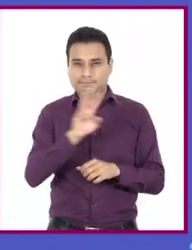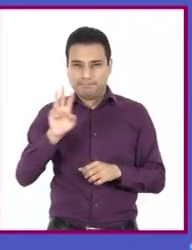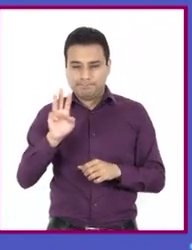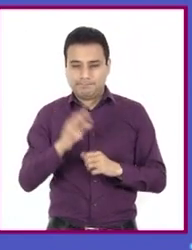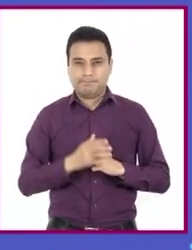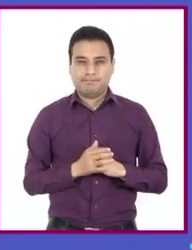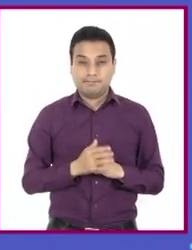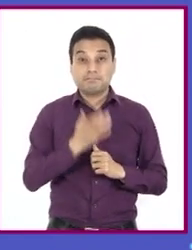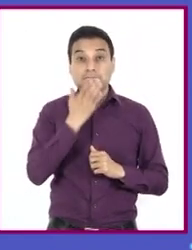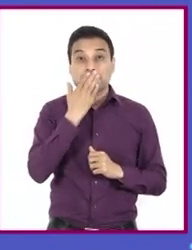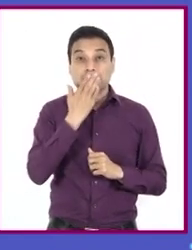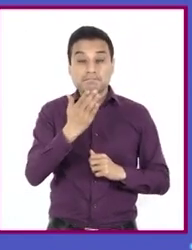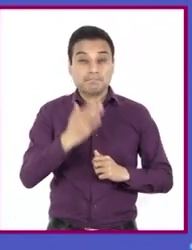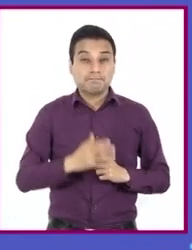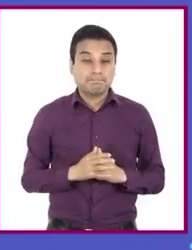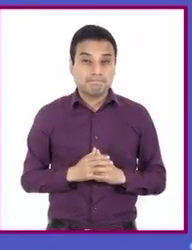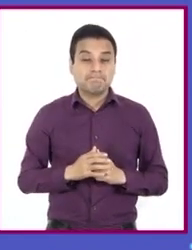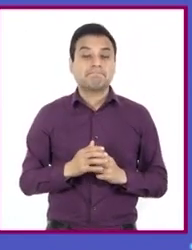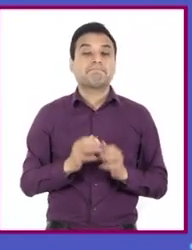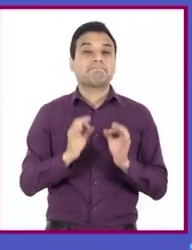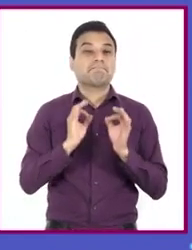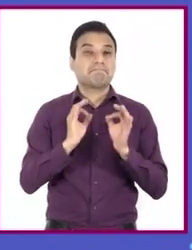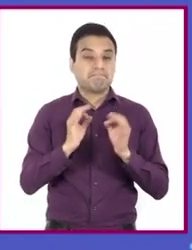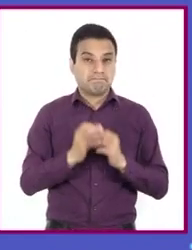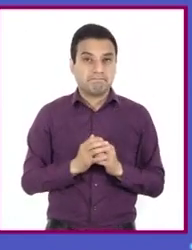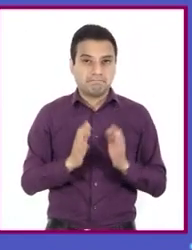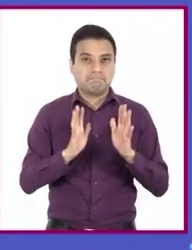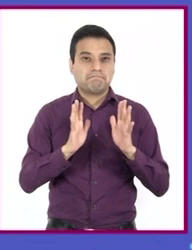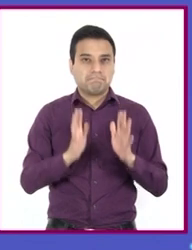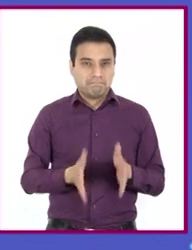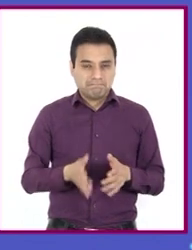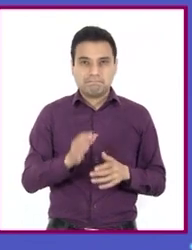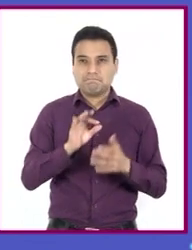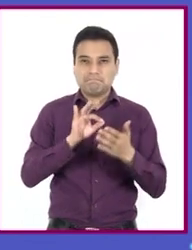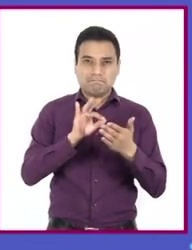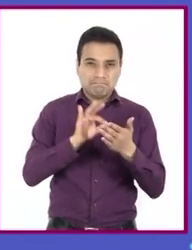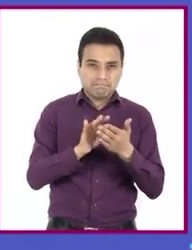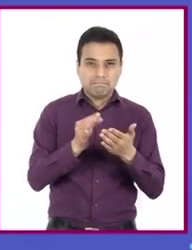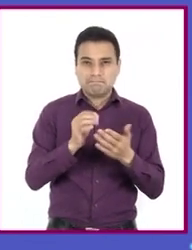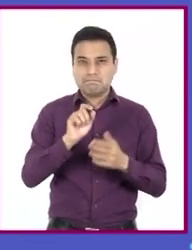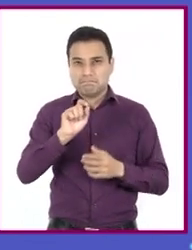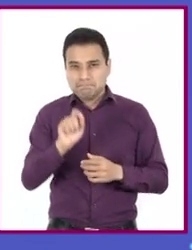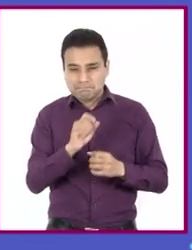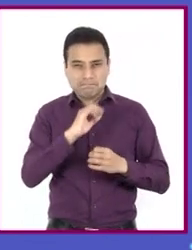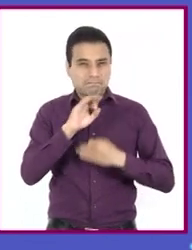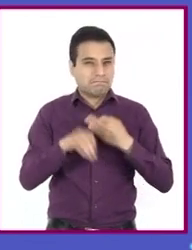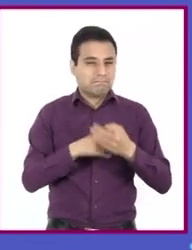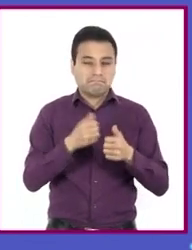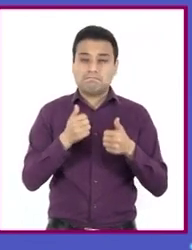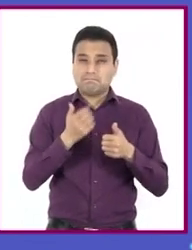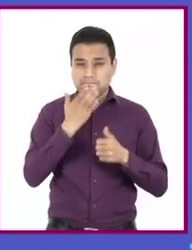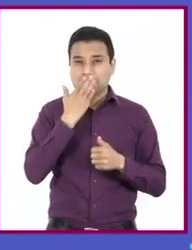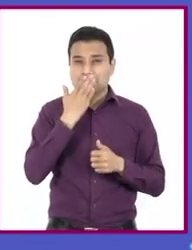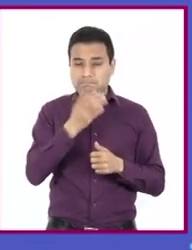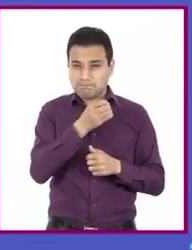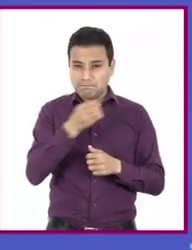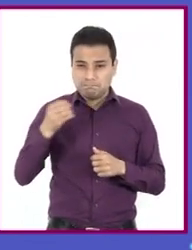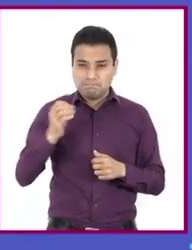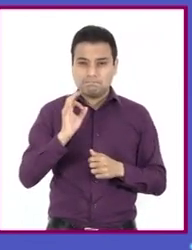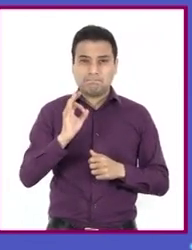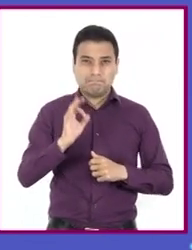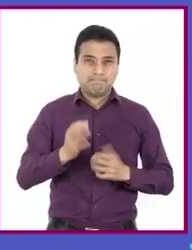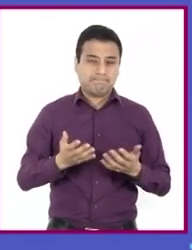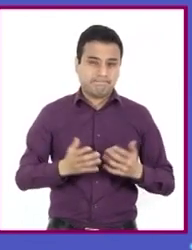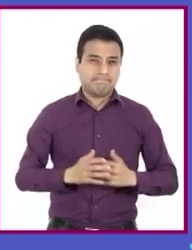Muy buen trabajo. Pusiste también los puntos entre cada tipo de dato, así como los datos que iban entre paréntesis